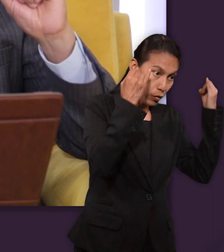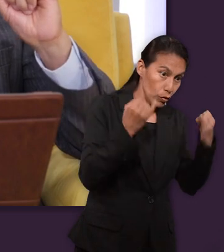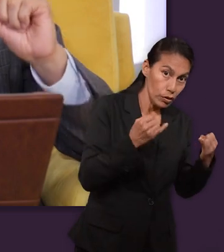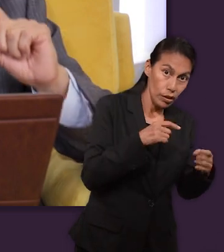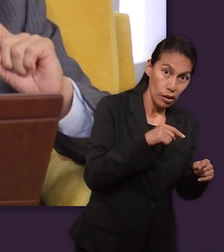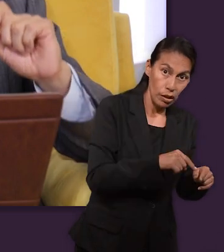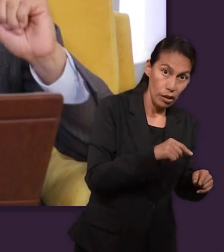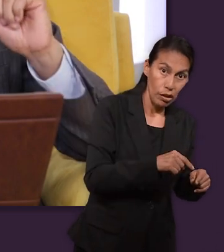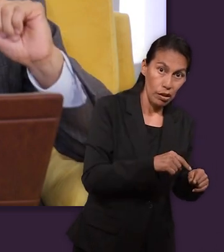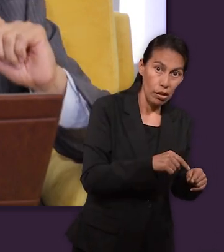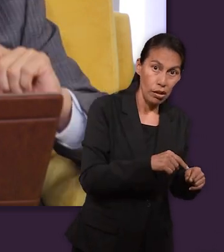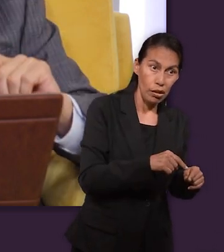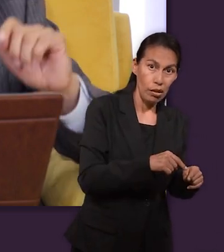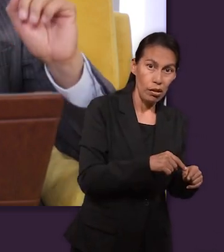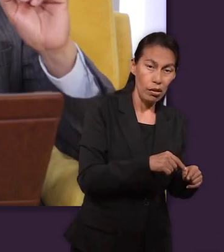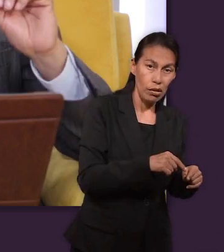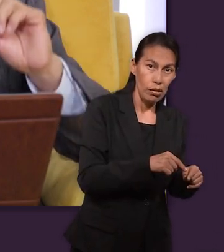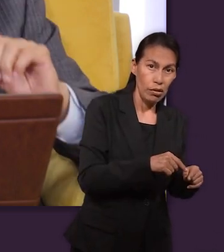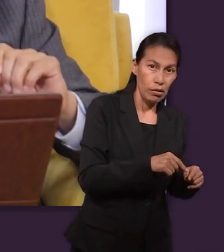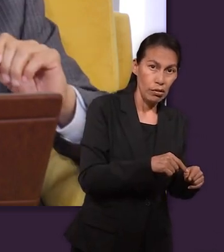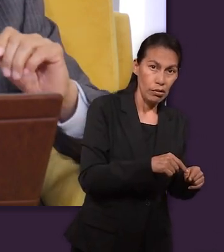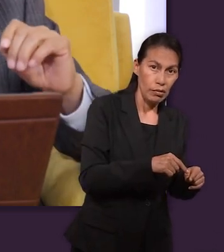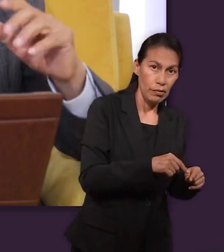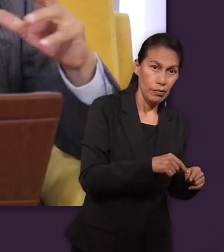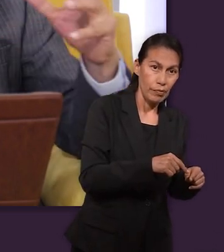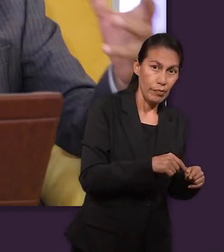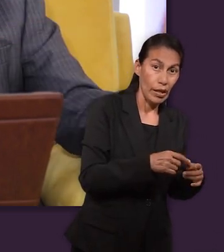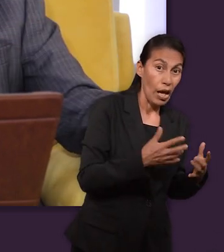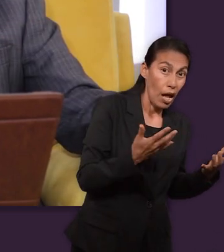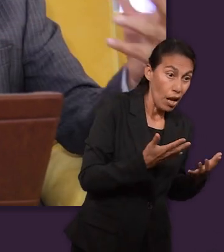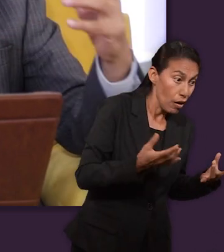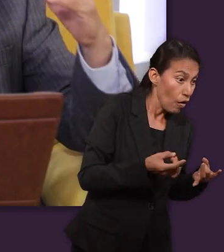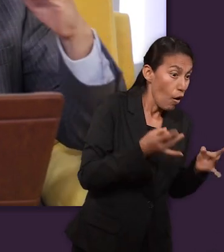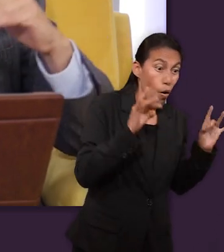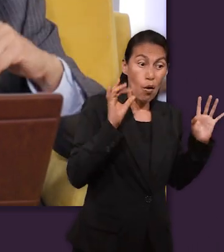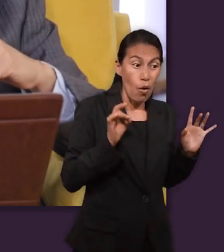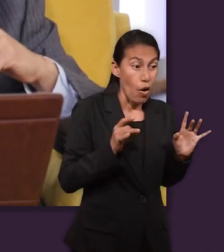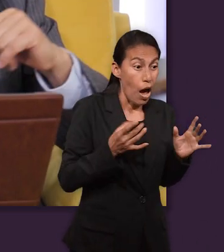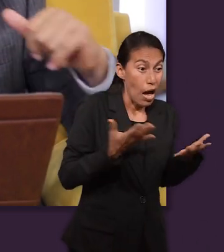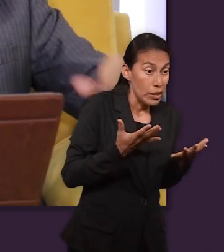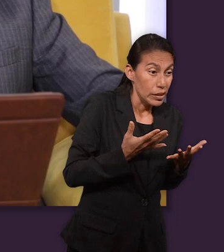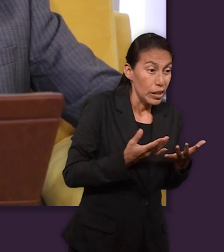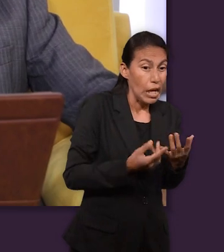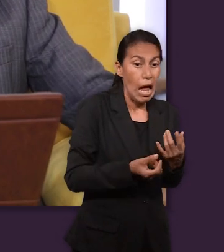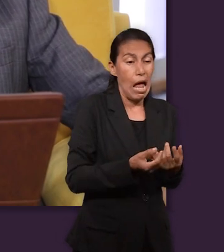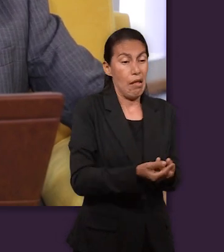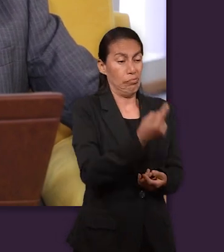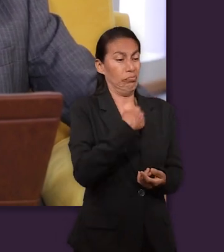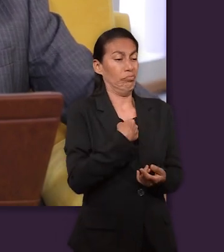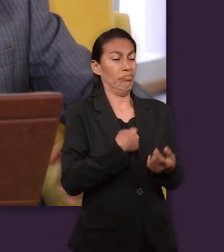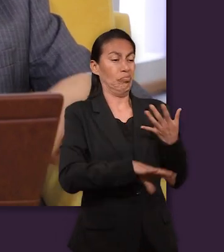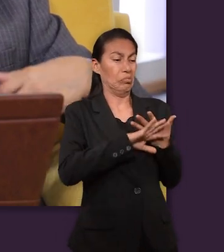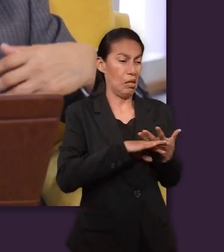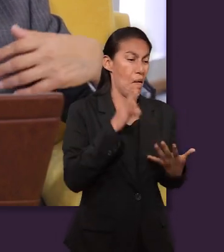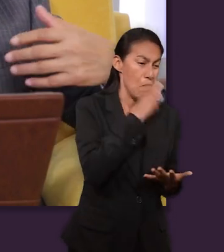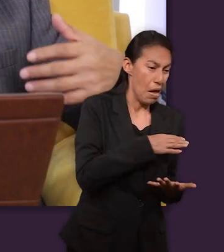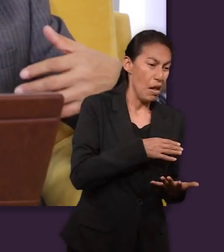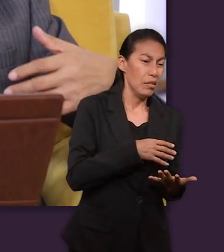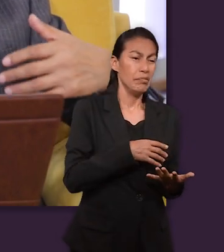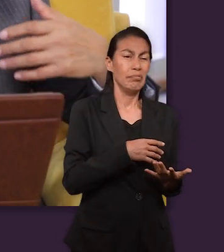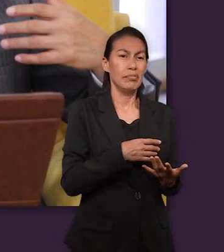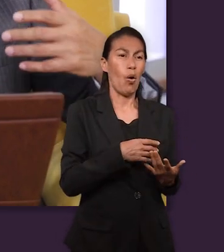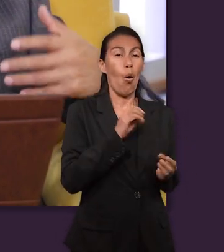José nunca dañó su vida con todo aquello que se le pudiera acercar y lo que le